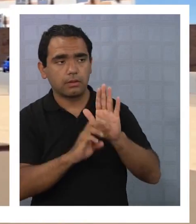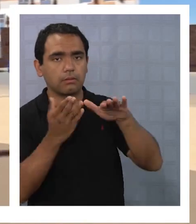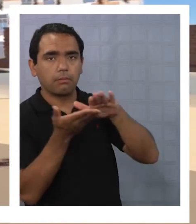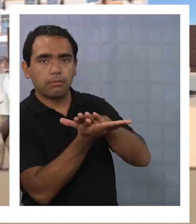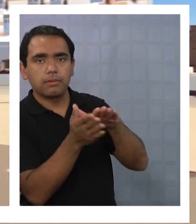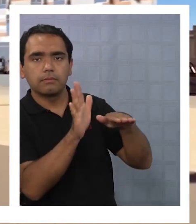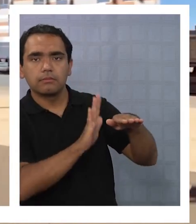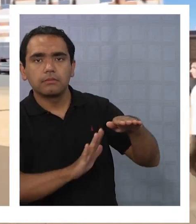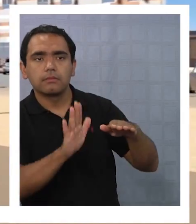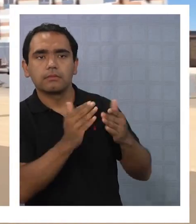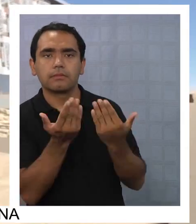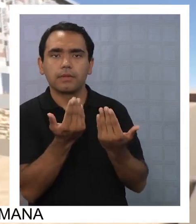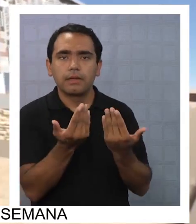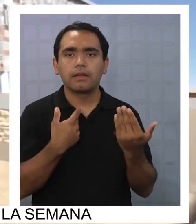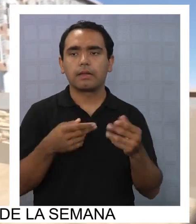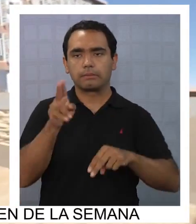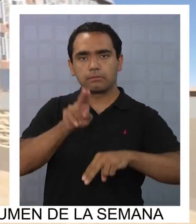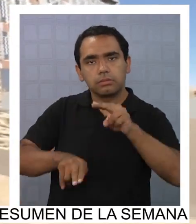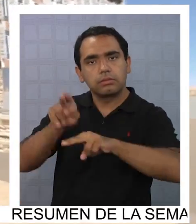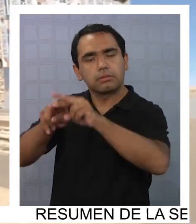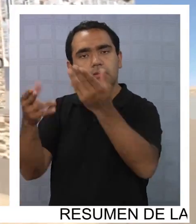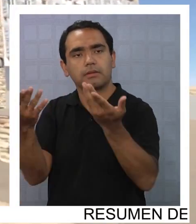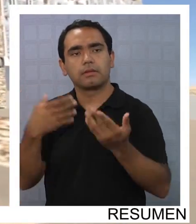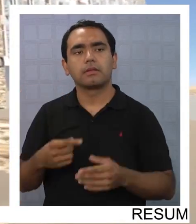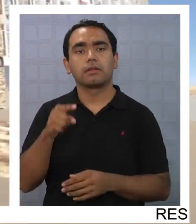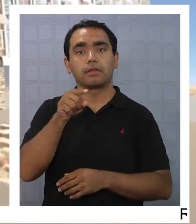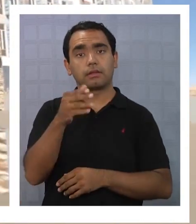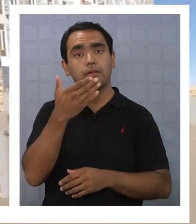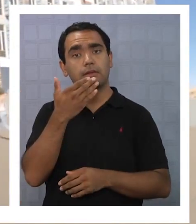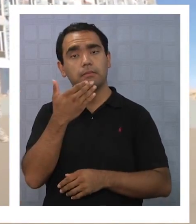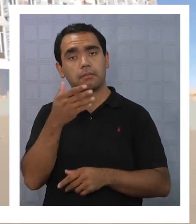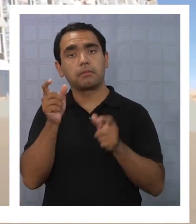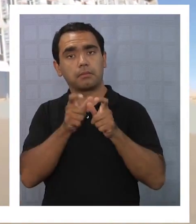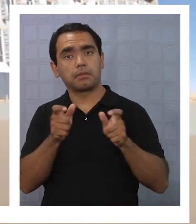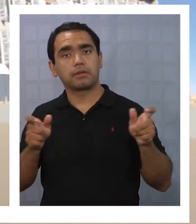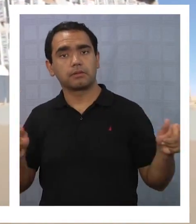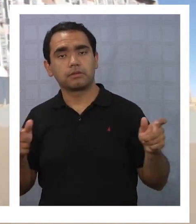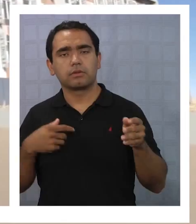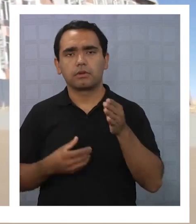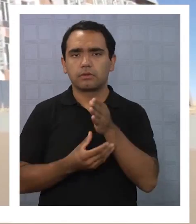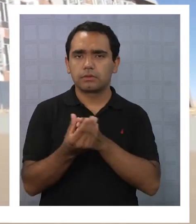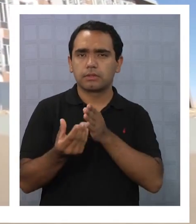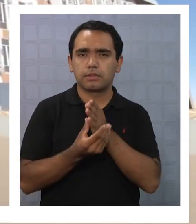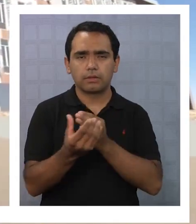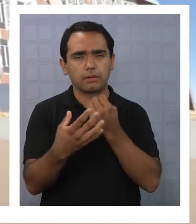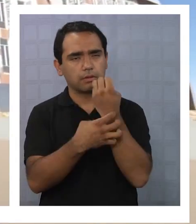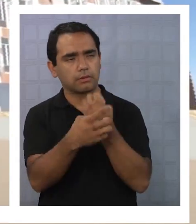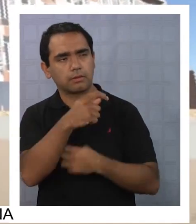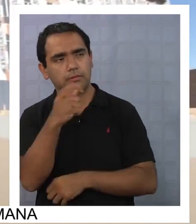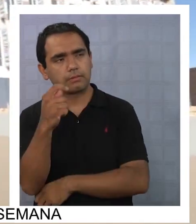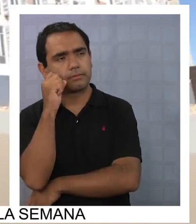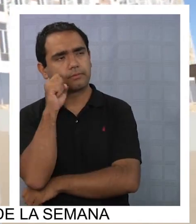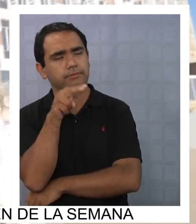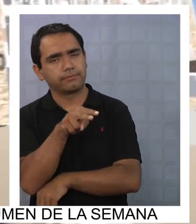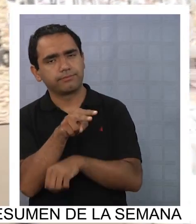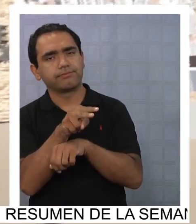tiempo su ejecución algo que no pasa inadvertido para los cores regionales de Tarapacá